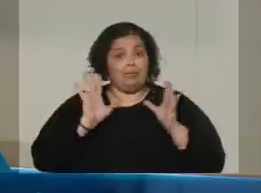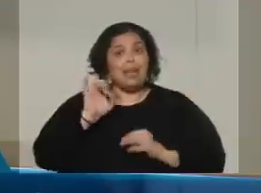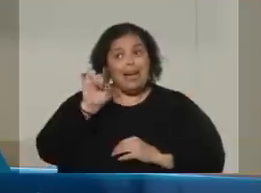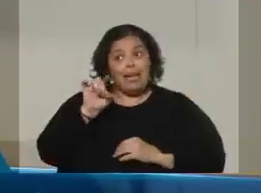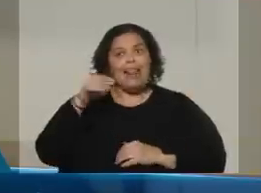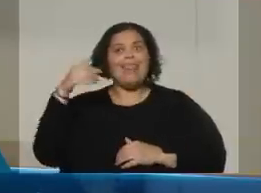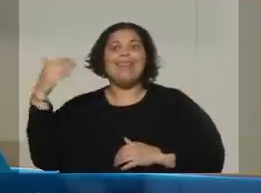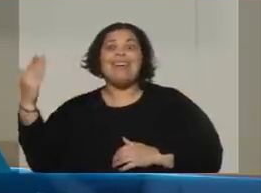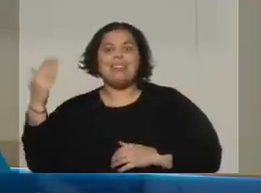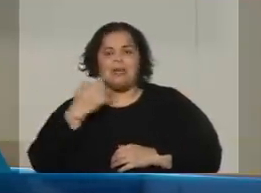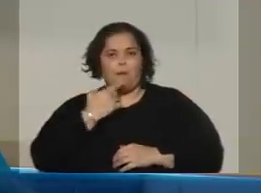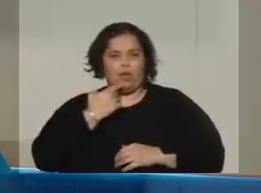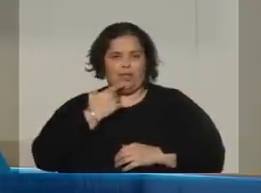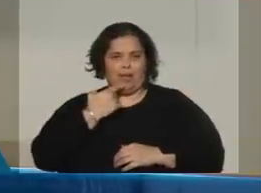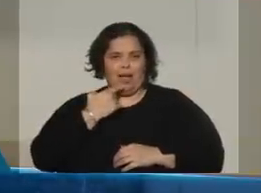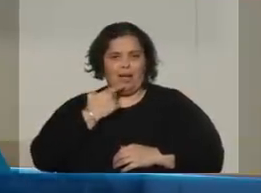derecha política.